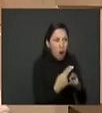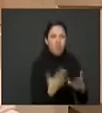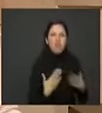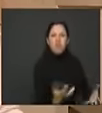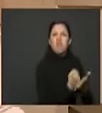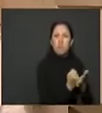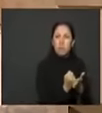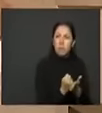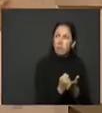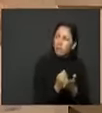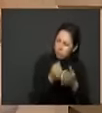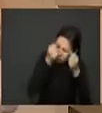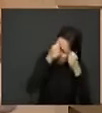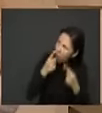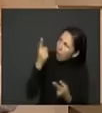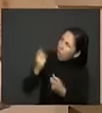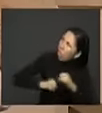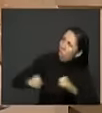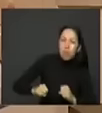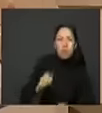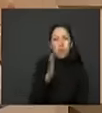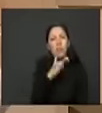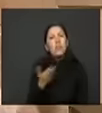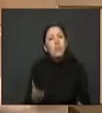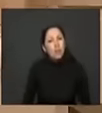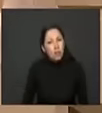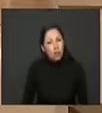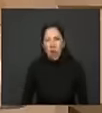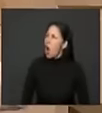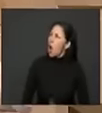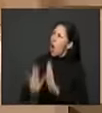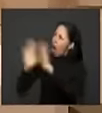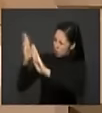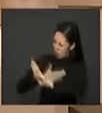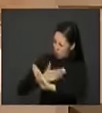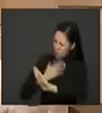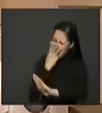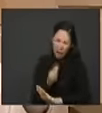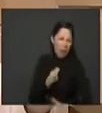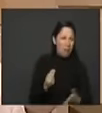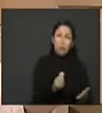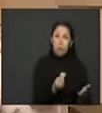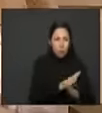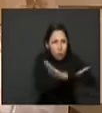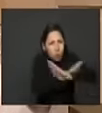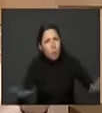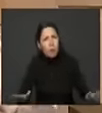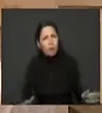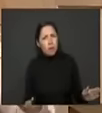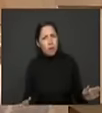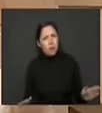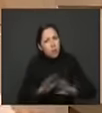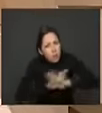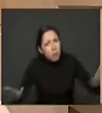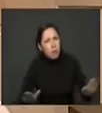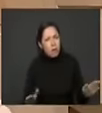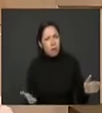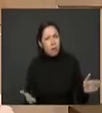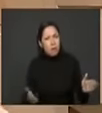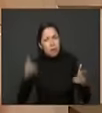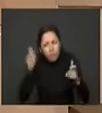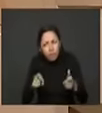el Estado. Esa perversa distribución de funciones se tiene que acabar con la paz y el